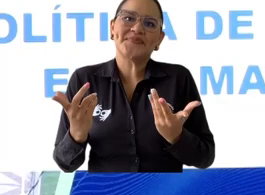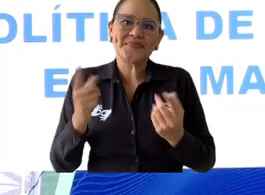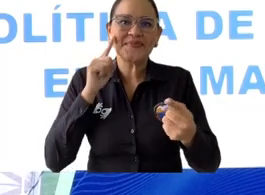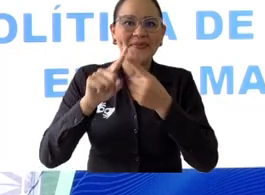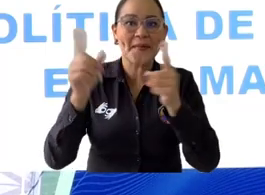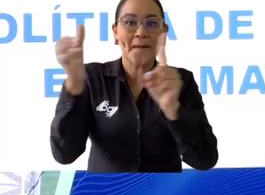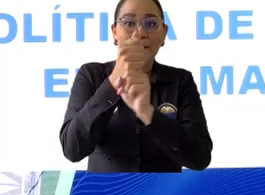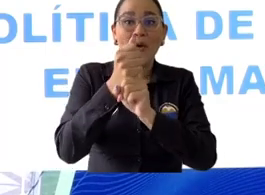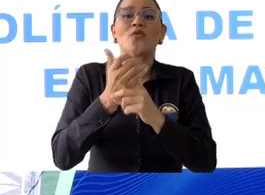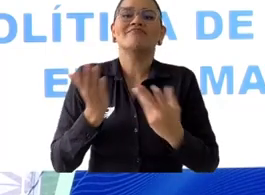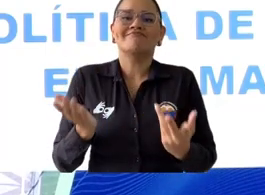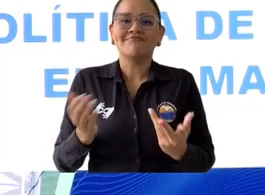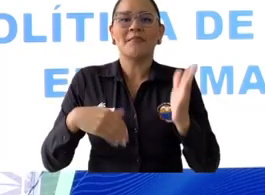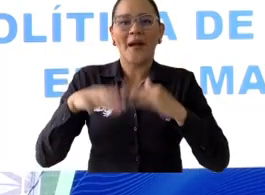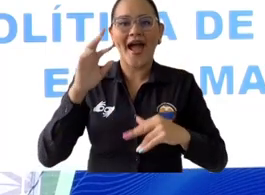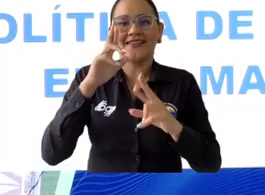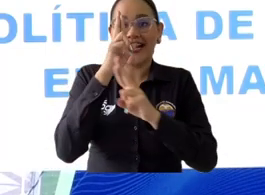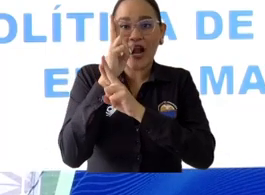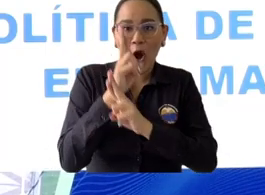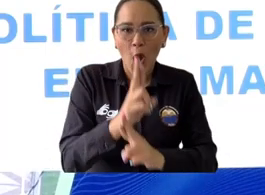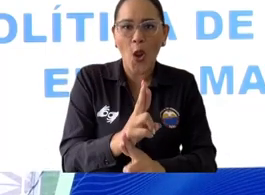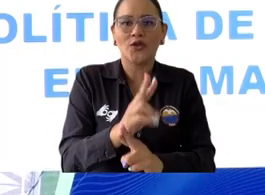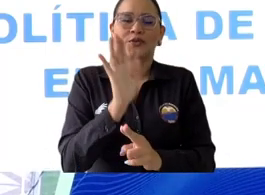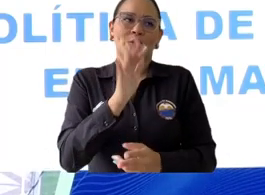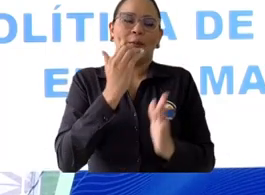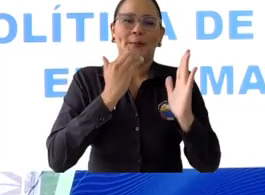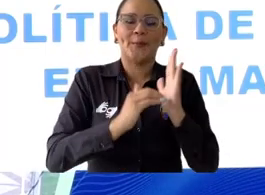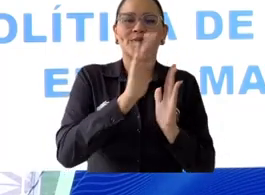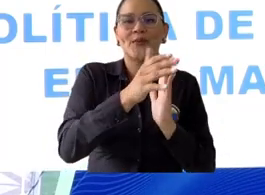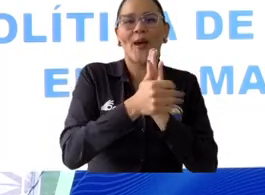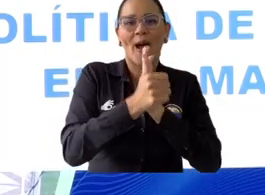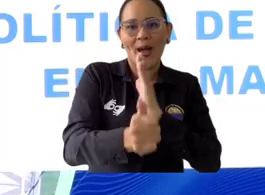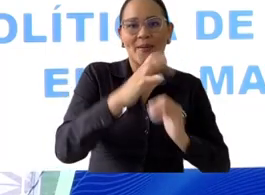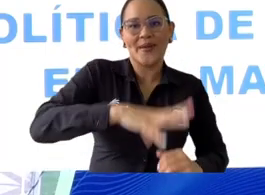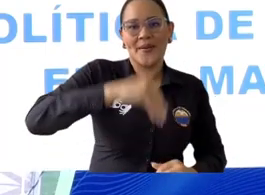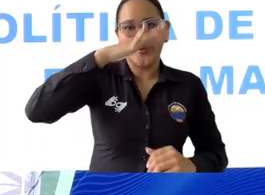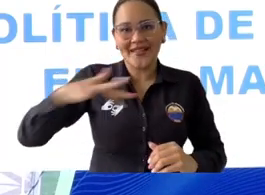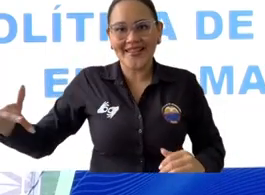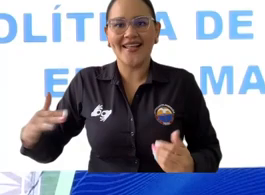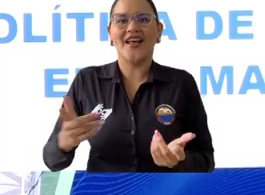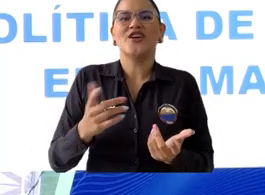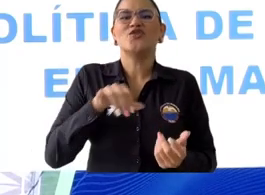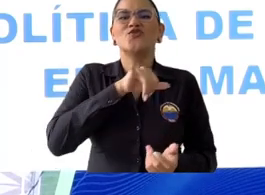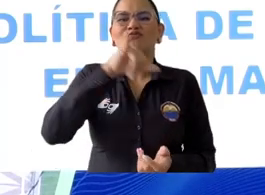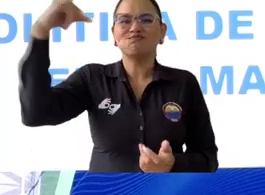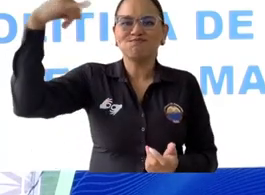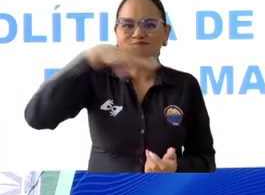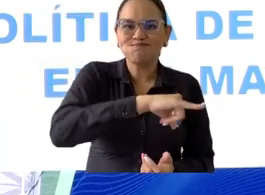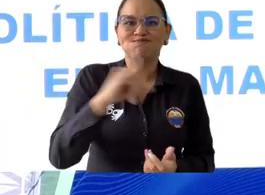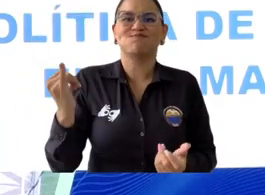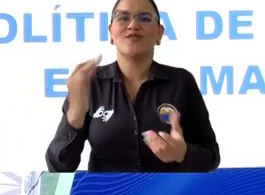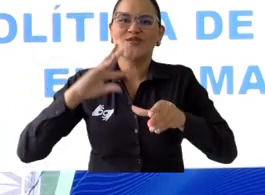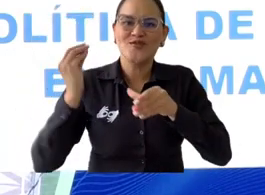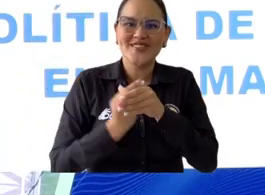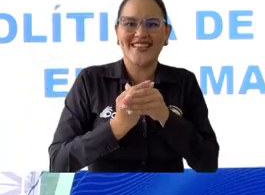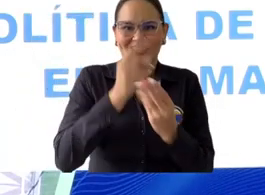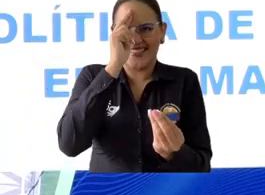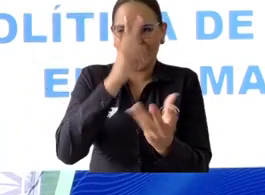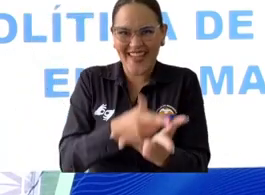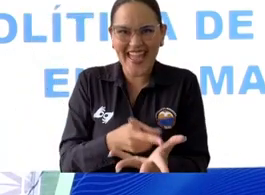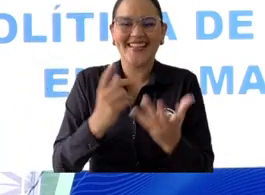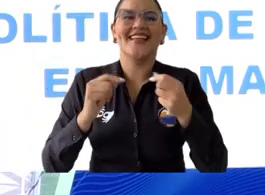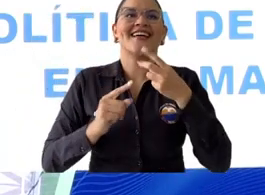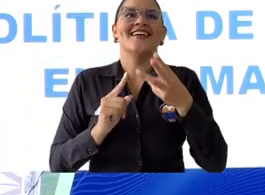también la obtención de la acreditación institucional, internacional como universidad comprometida y que recibimos hace poco